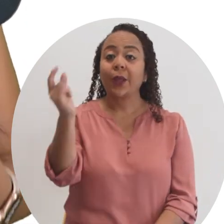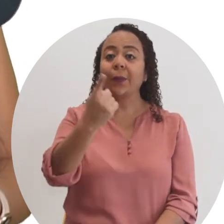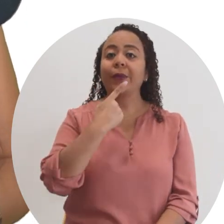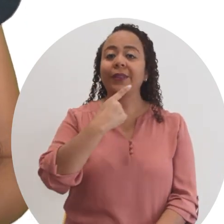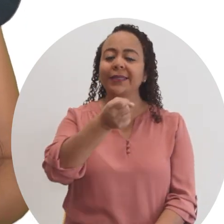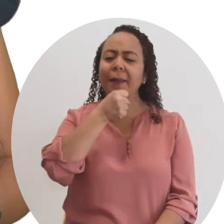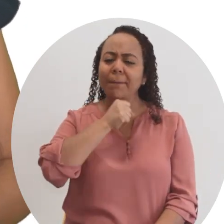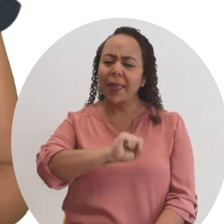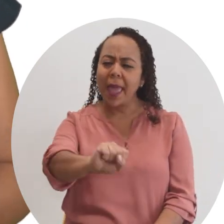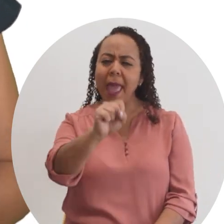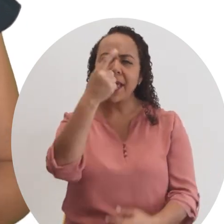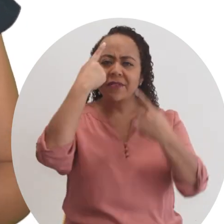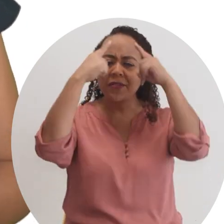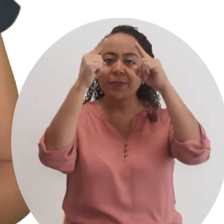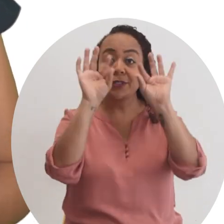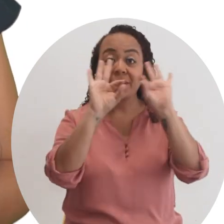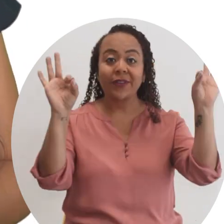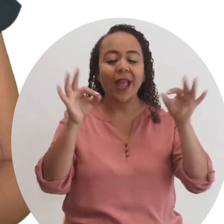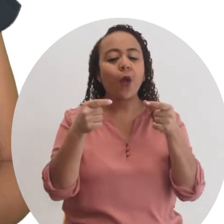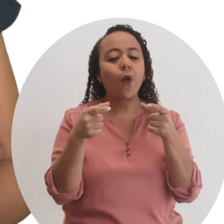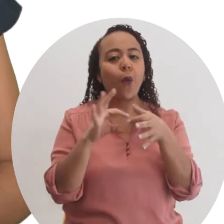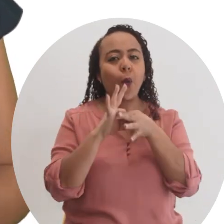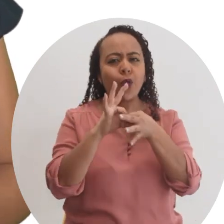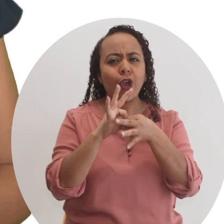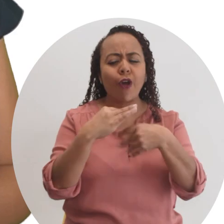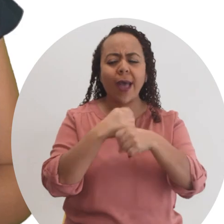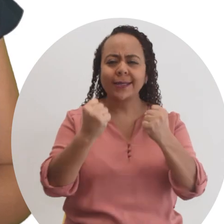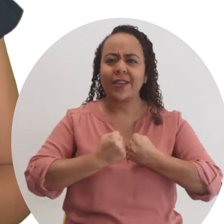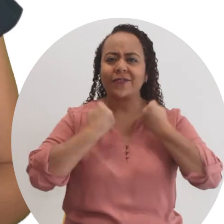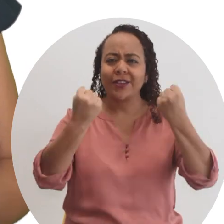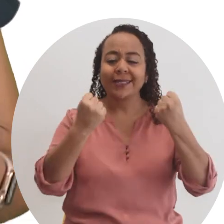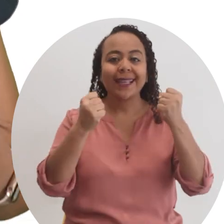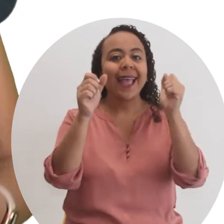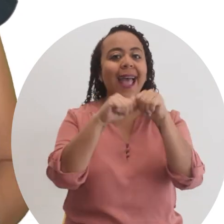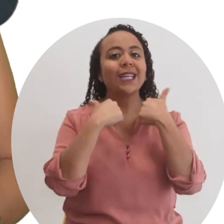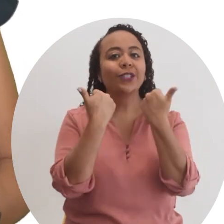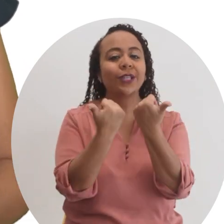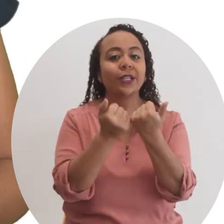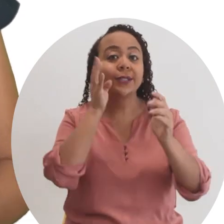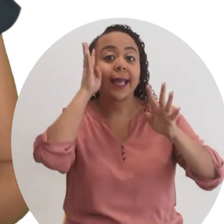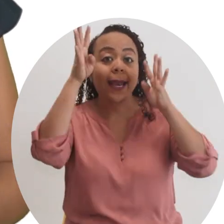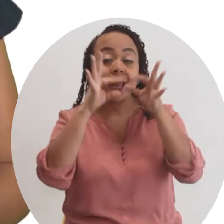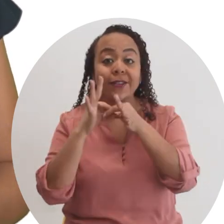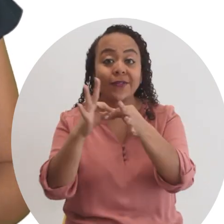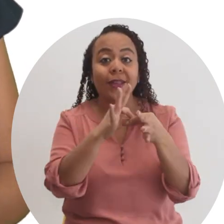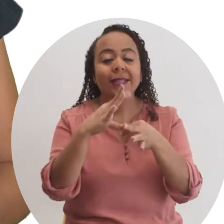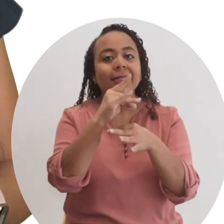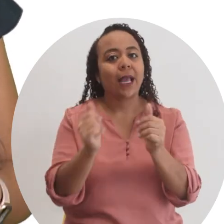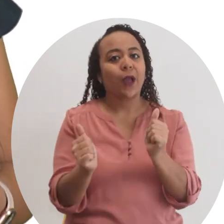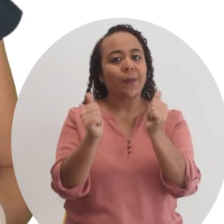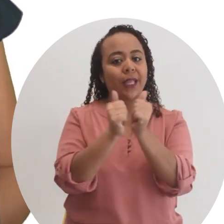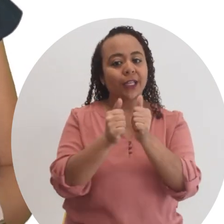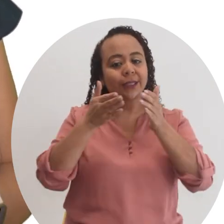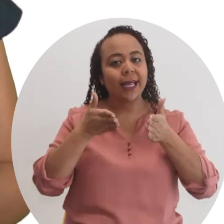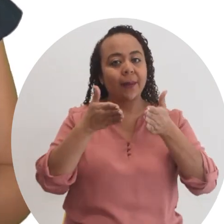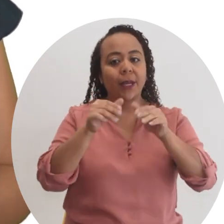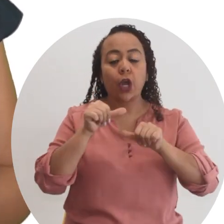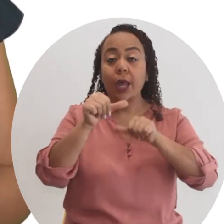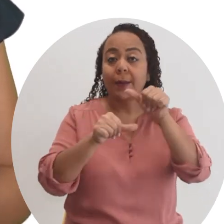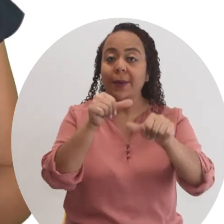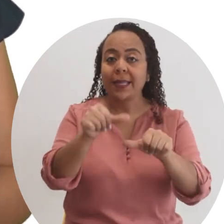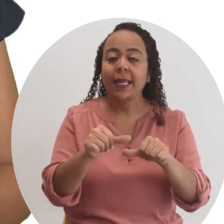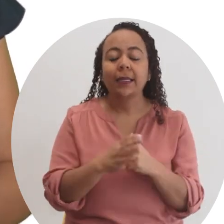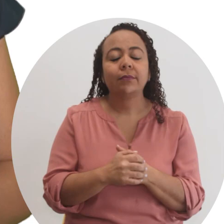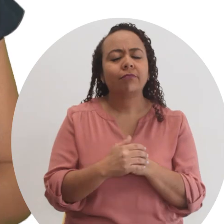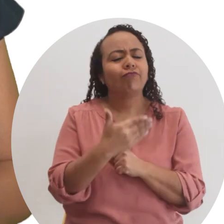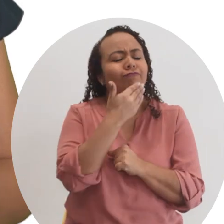Como dice el viejo y conocido refrán, la unión hace la fuerza. Asociarnos, crear redes y acompañarnos en el camino